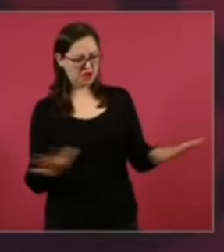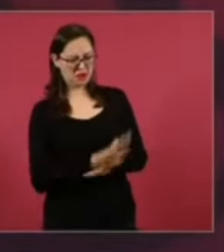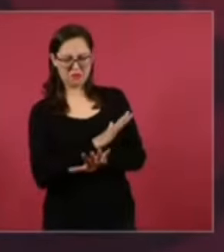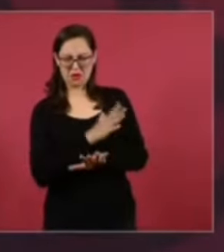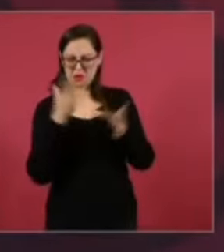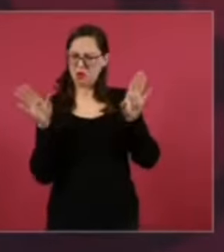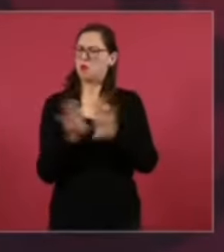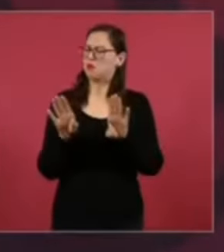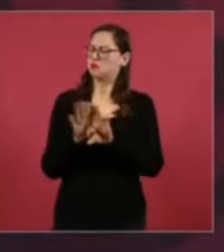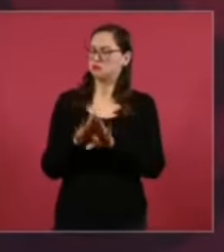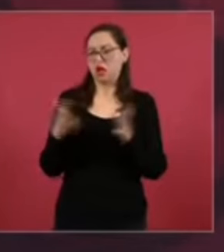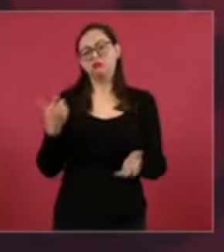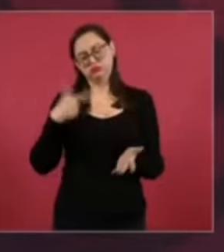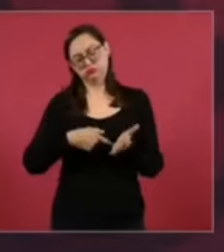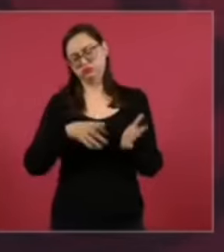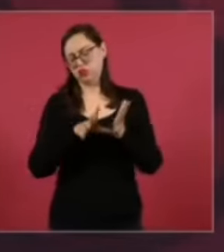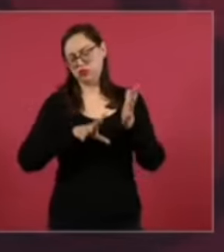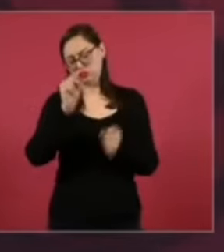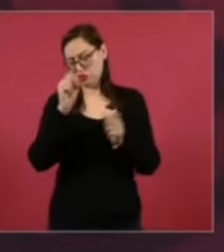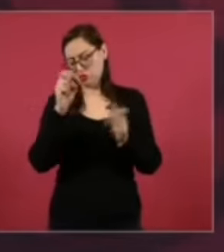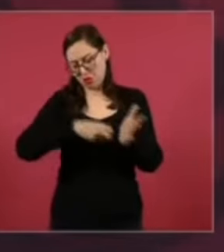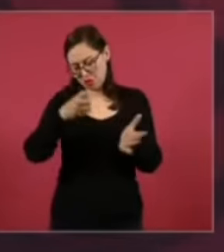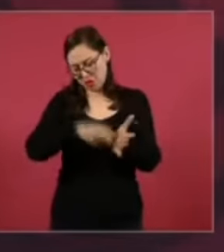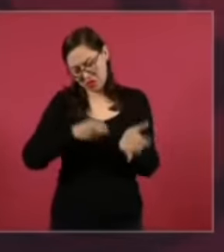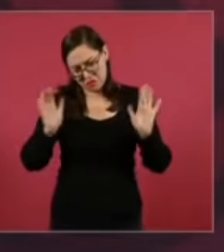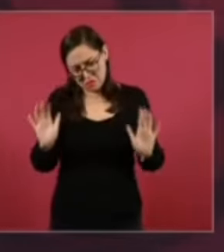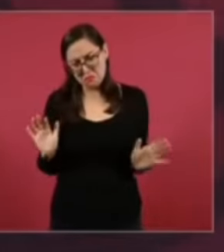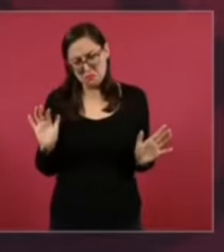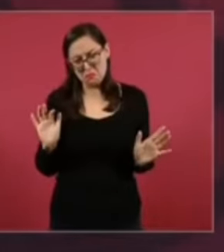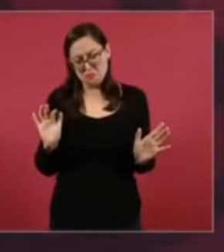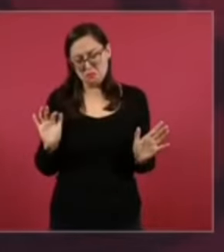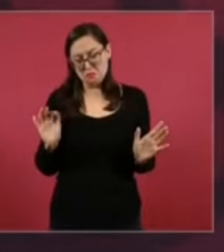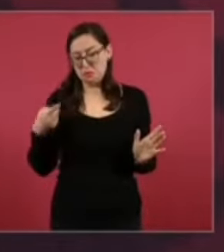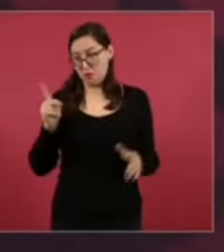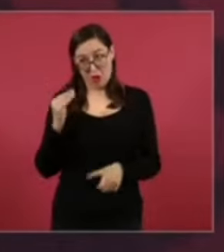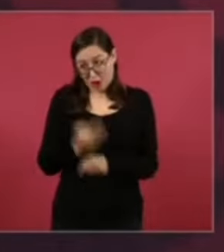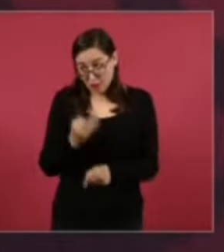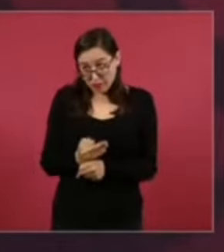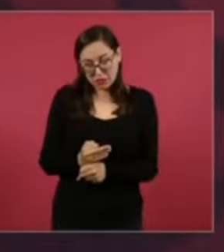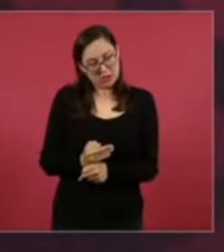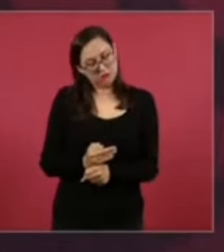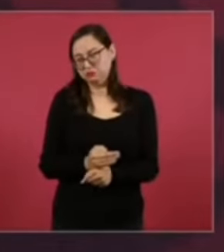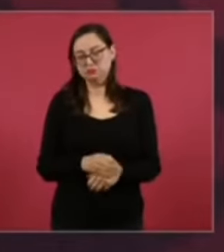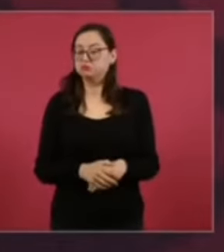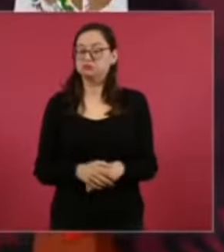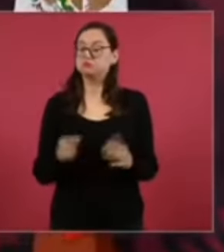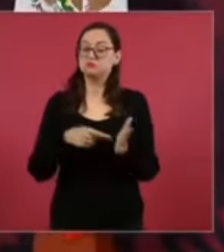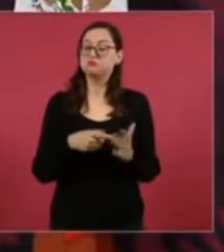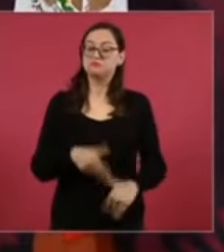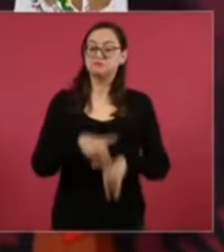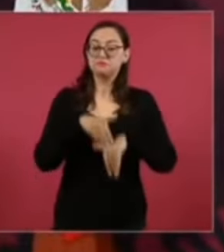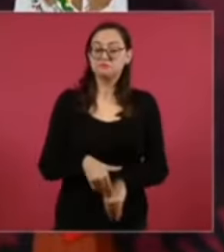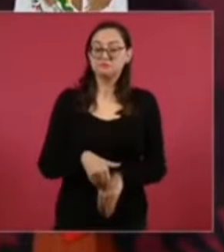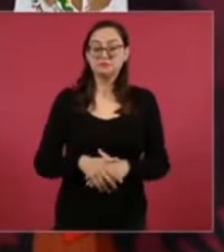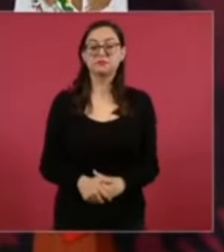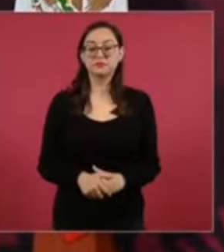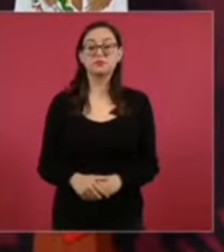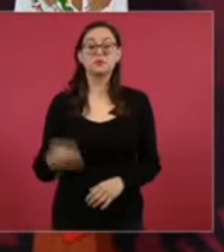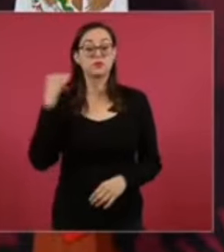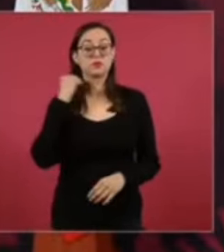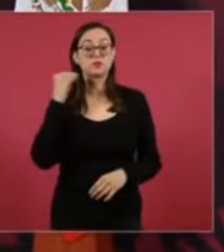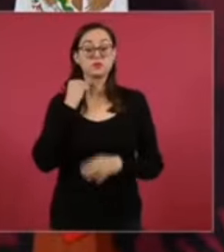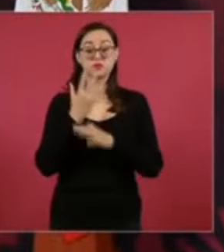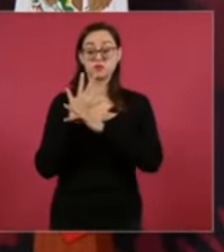Ahora sí que, como dicen los abogados, que no nos obliguen